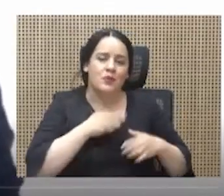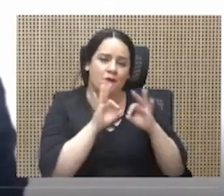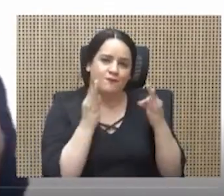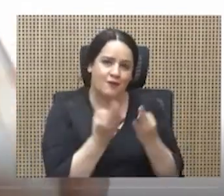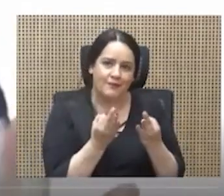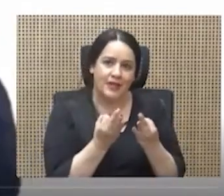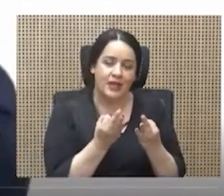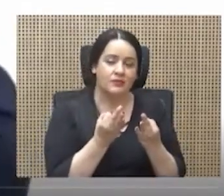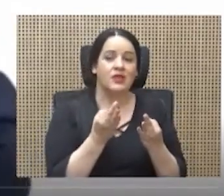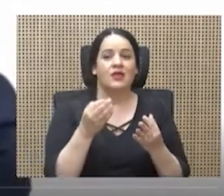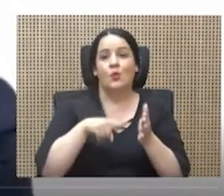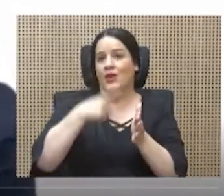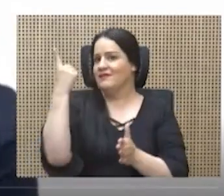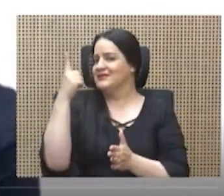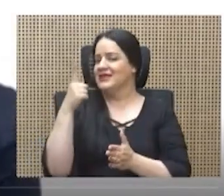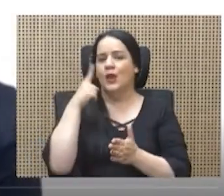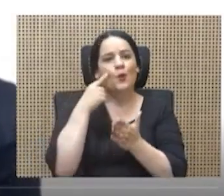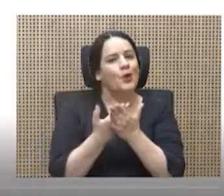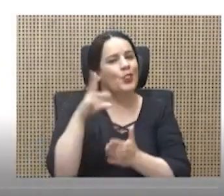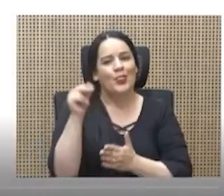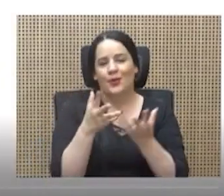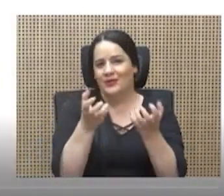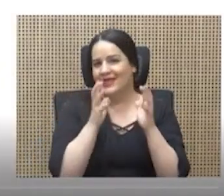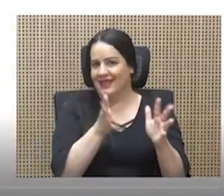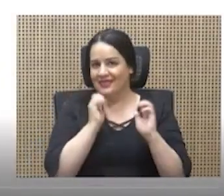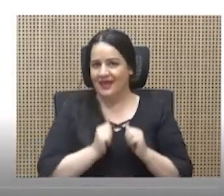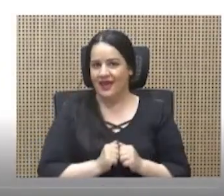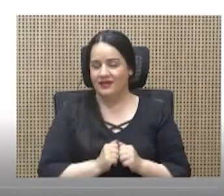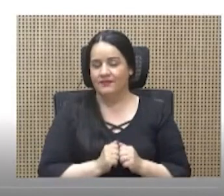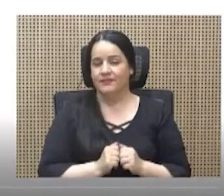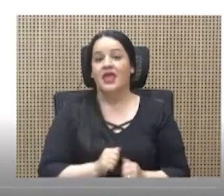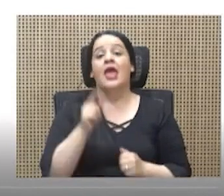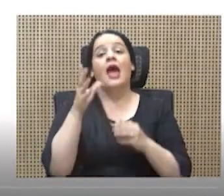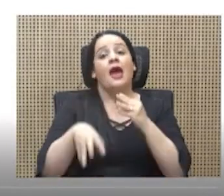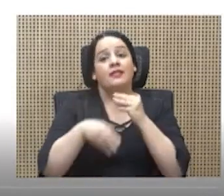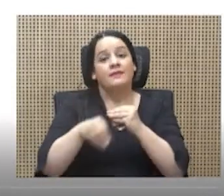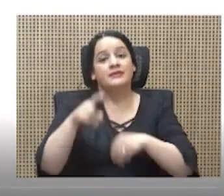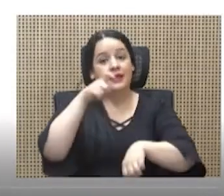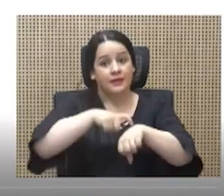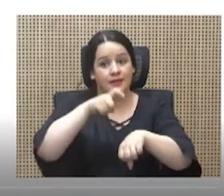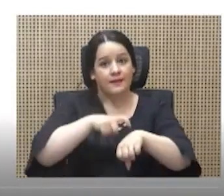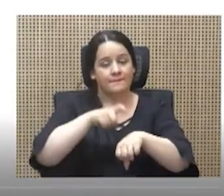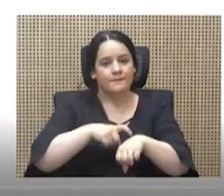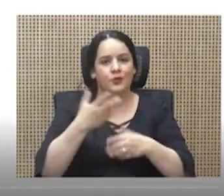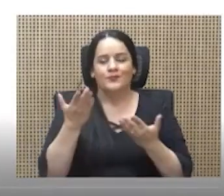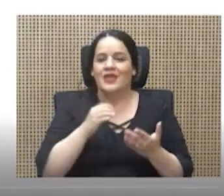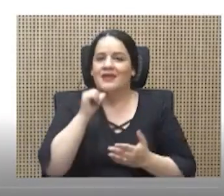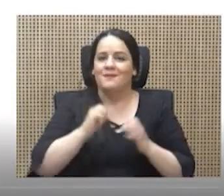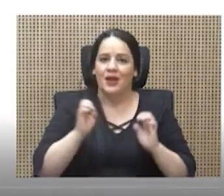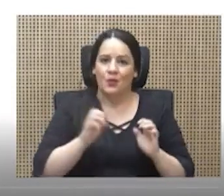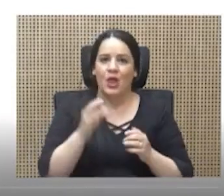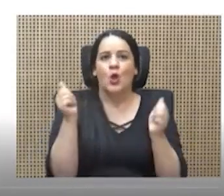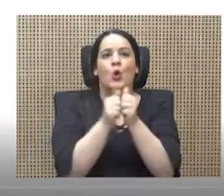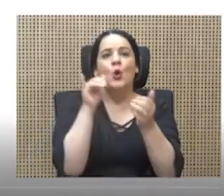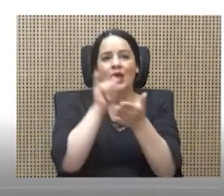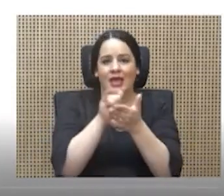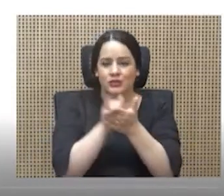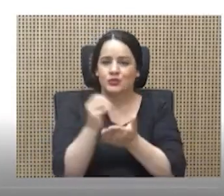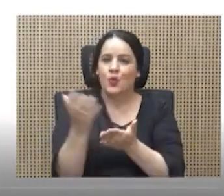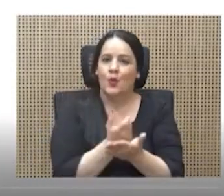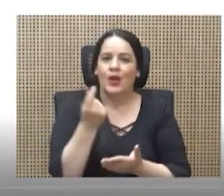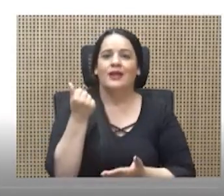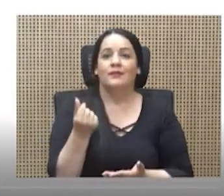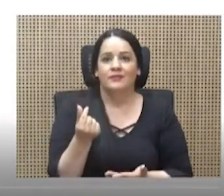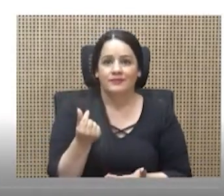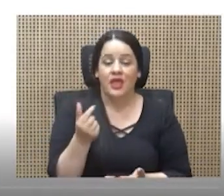Una vez que lo probas, no lo querés dejar. Además, el tiempo es invaluable. Y con esto, estarías ganando mucho de eso.